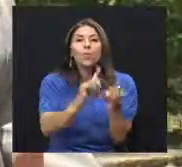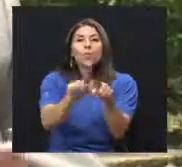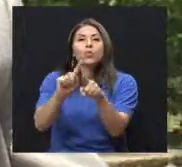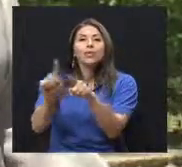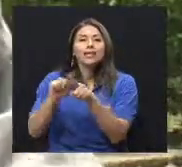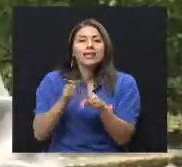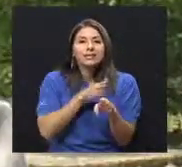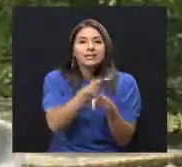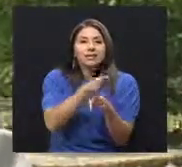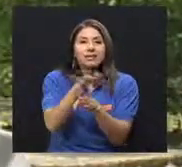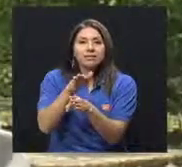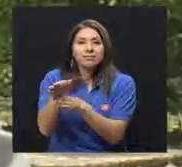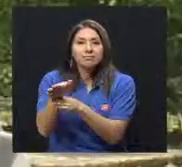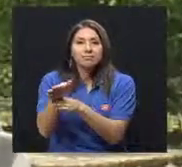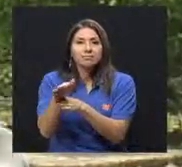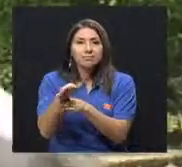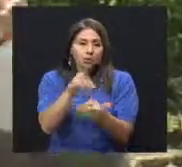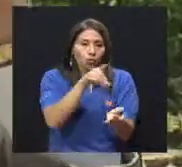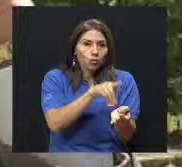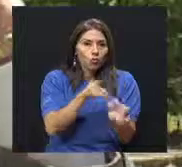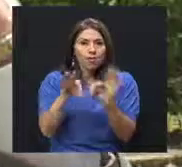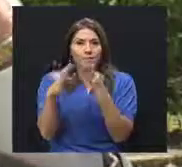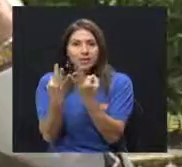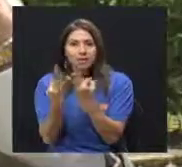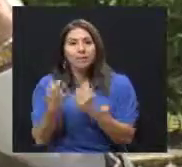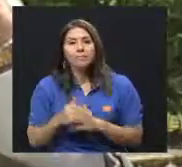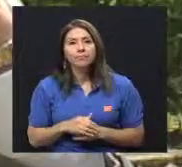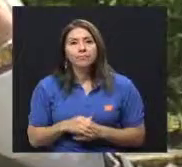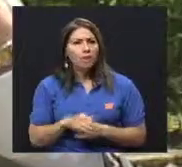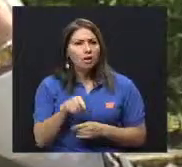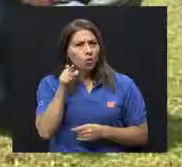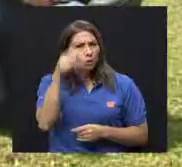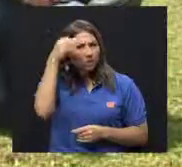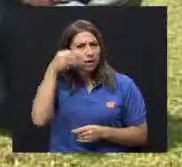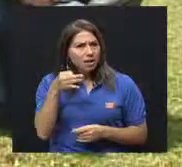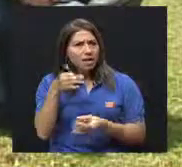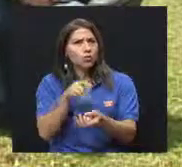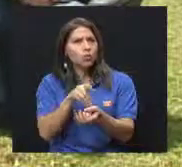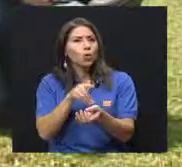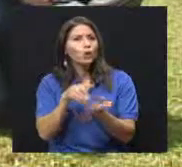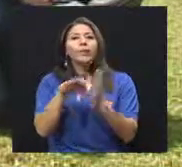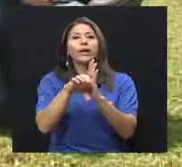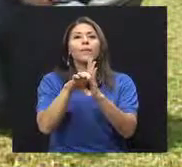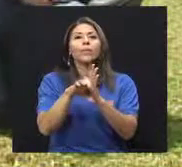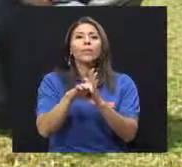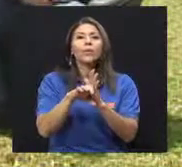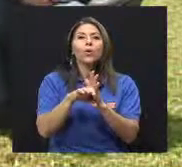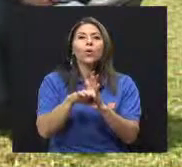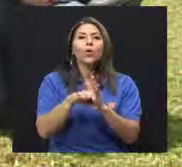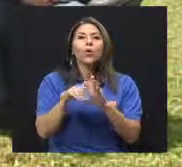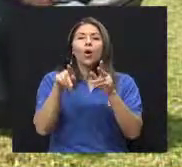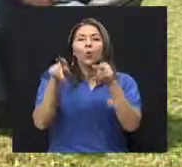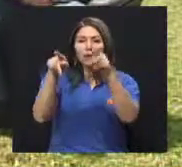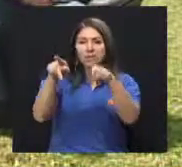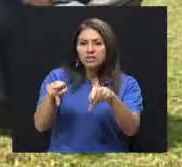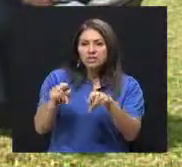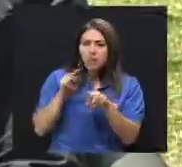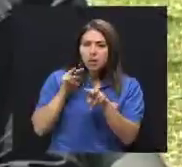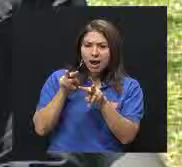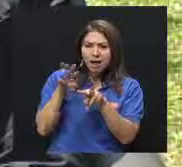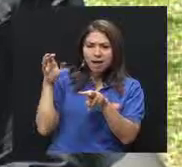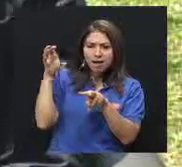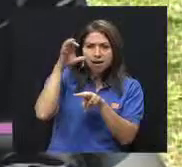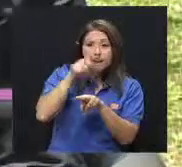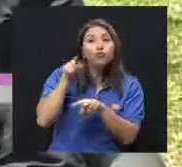familia. Doctor, ¿y usted considera que una persona que, pues, bueno, note que, o le dicen usted es prediabético,